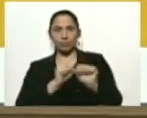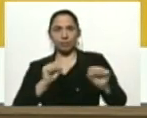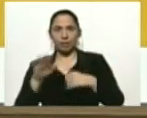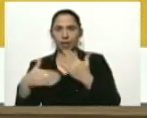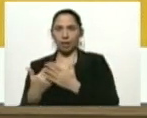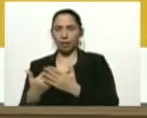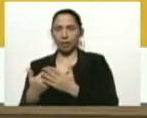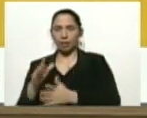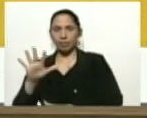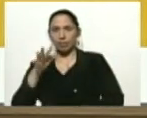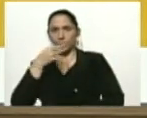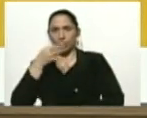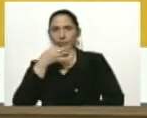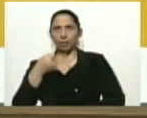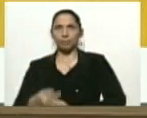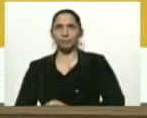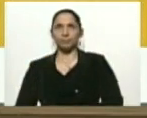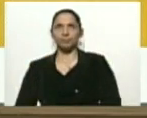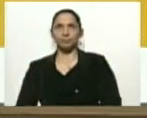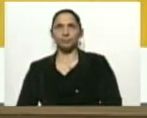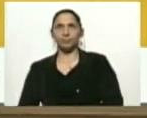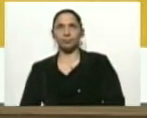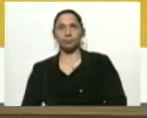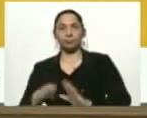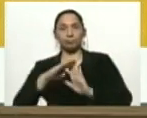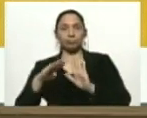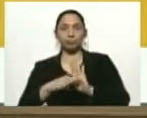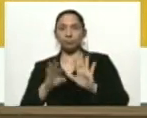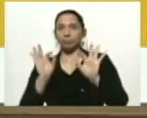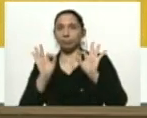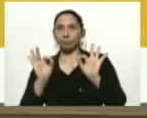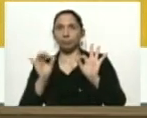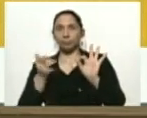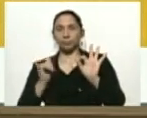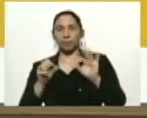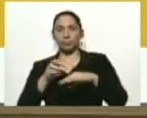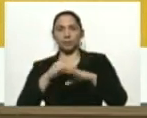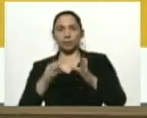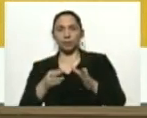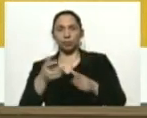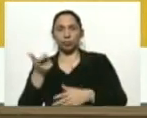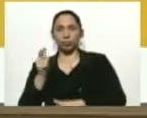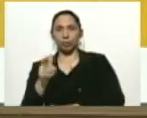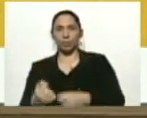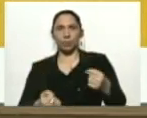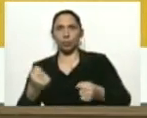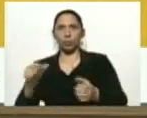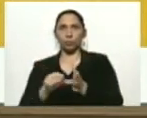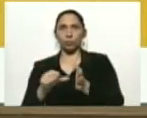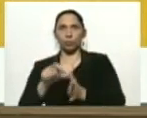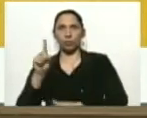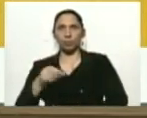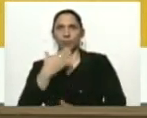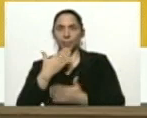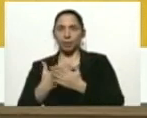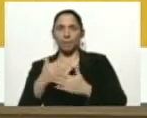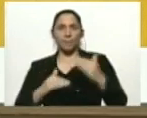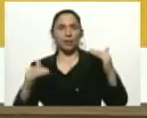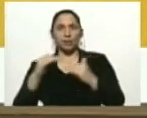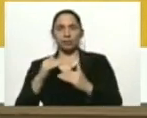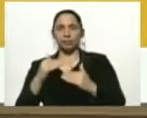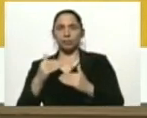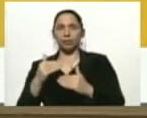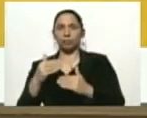a 5 de la tarde. Medidas especiales. Aquí está el ministro de Transporte, donde también pedimos la máxima